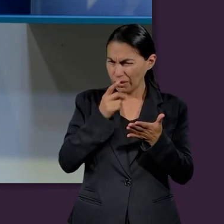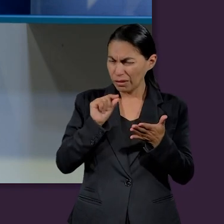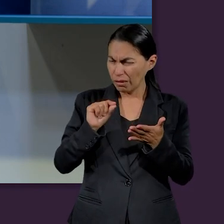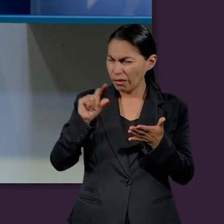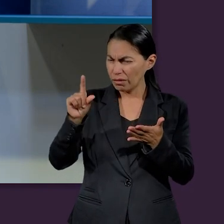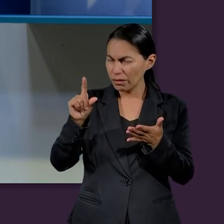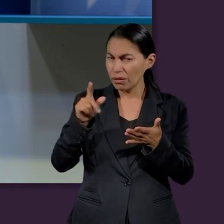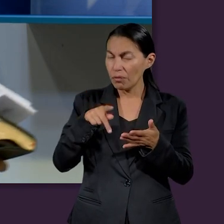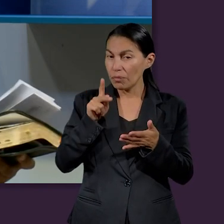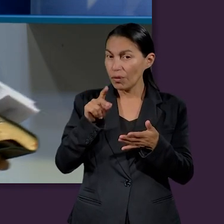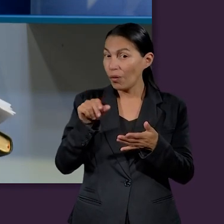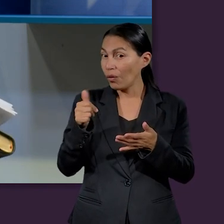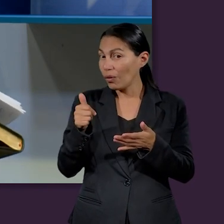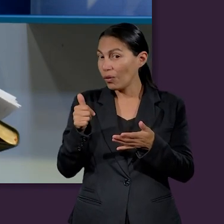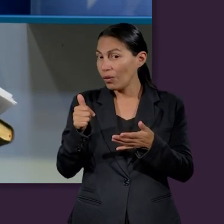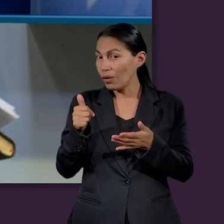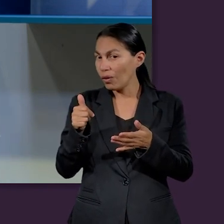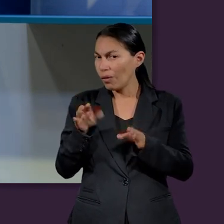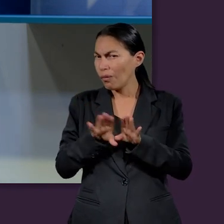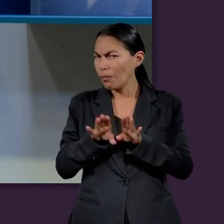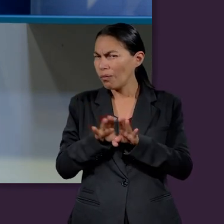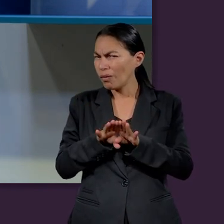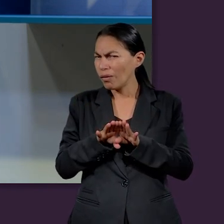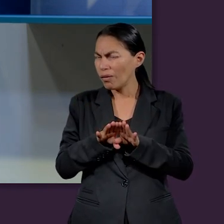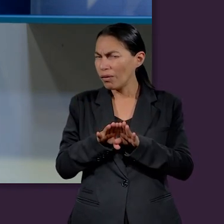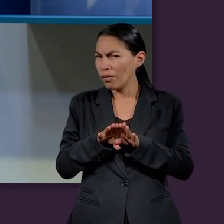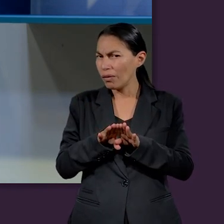además del éxito, ¿qué otra cosa nos está pidiendo?